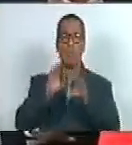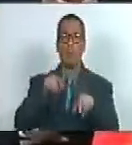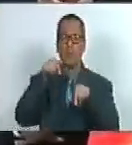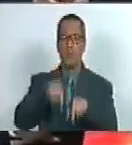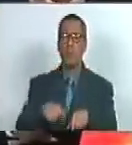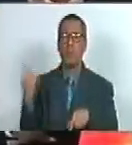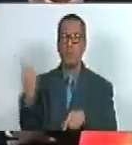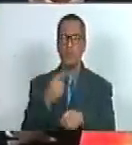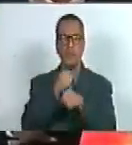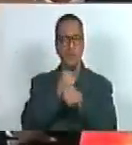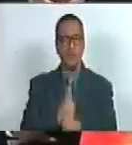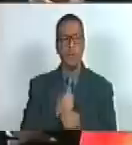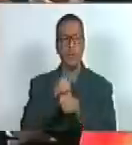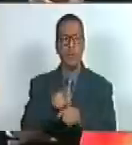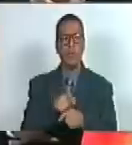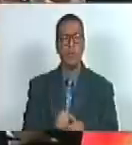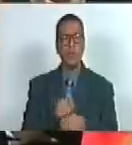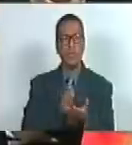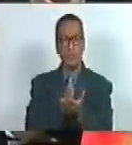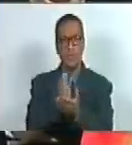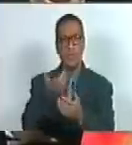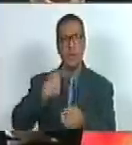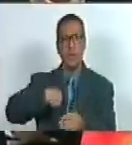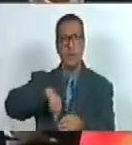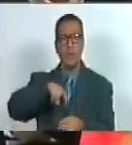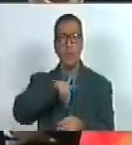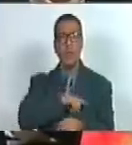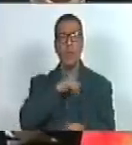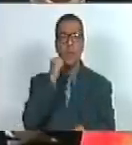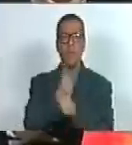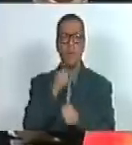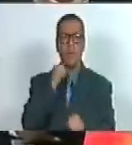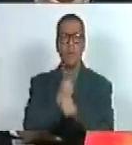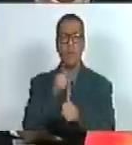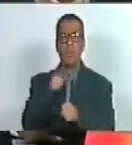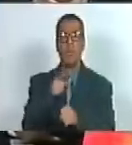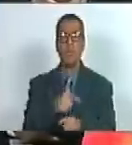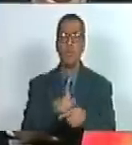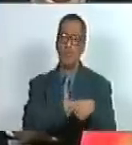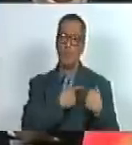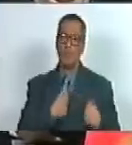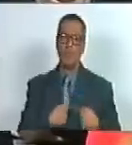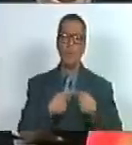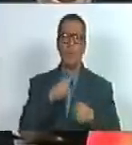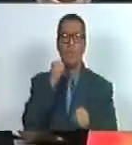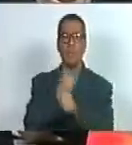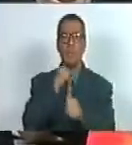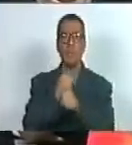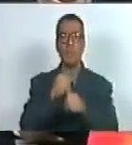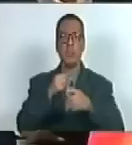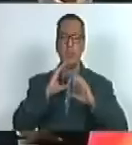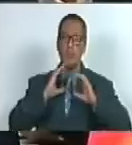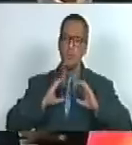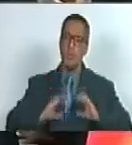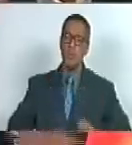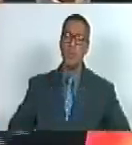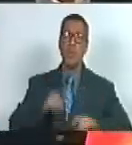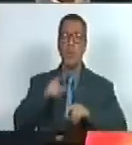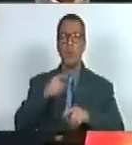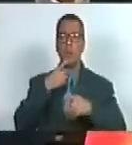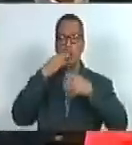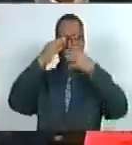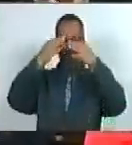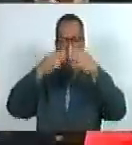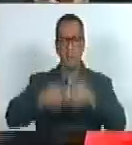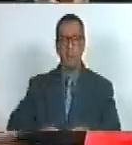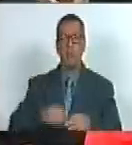los estamos esperando aquí seguimos nosotros trabajando con el corazón trabajando con el alma y convencidos y